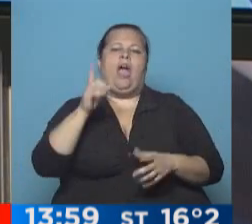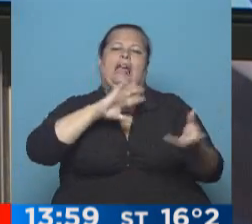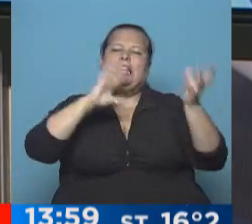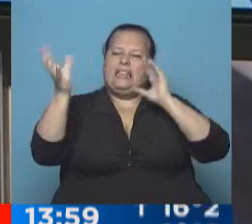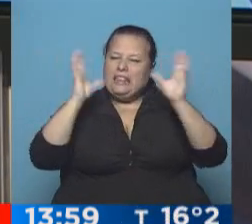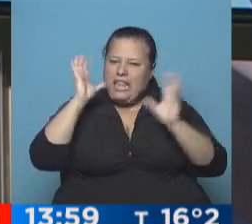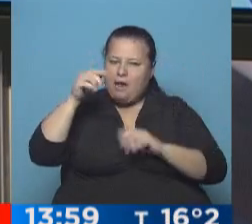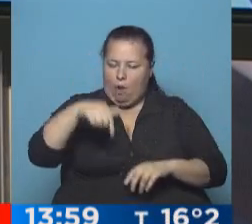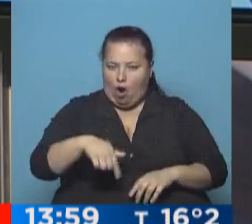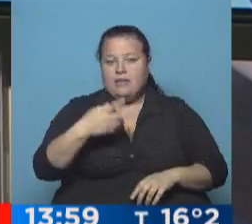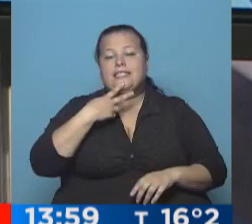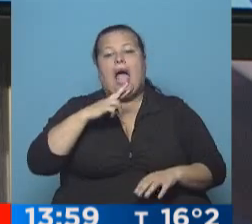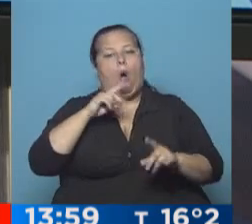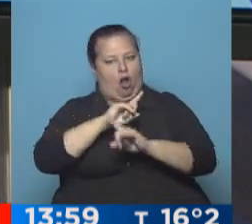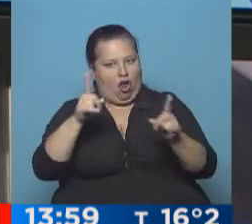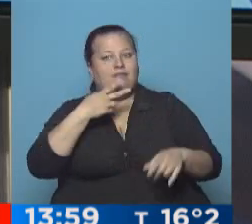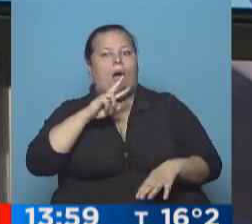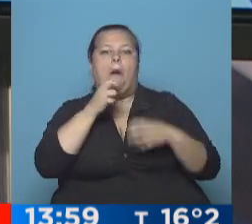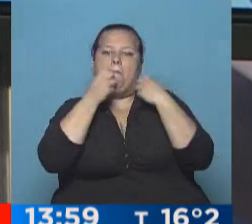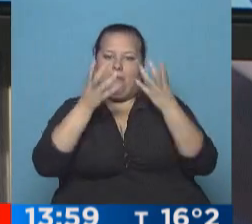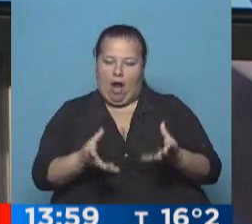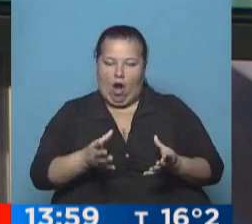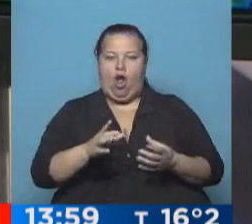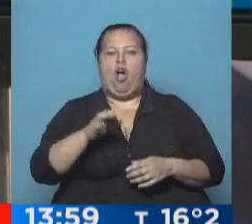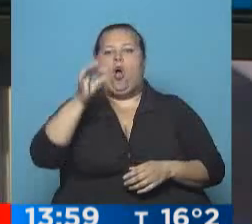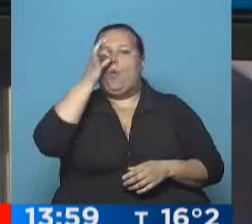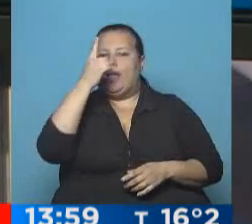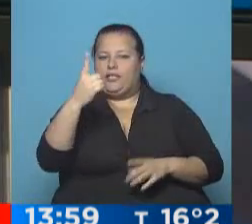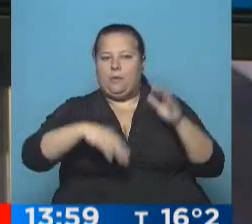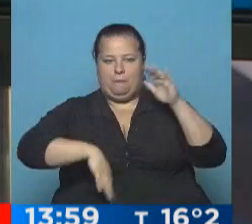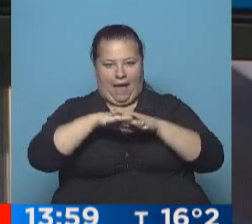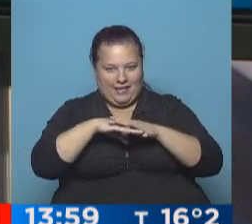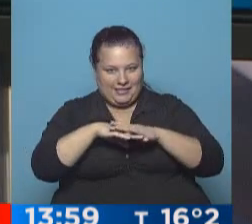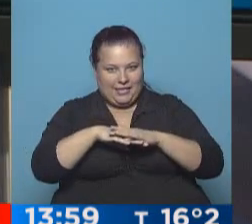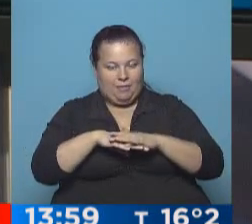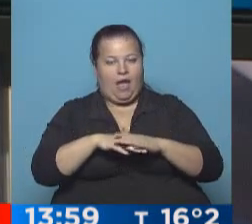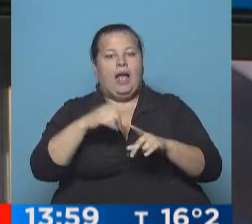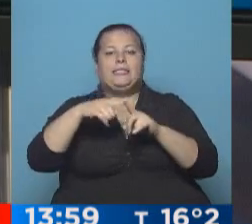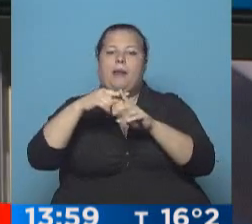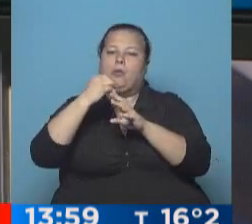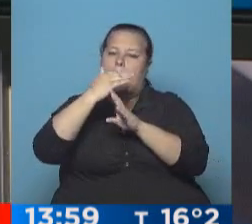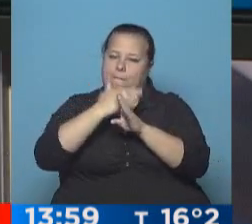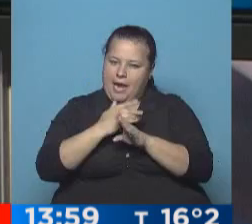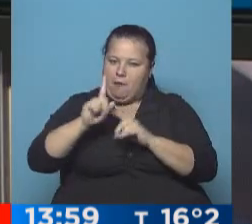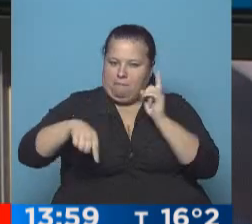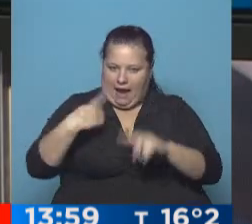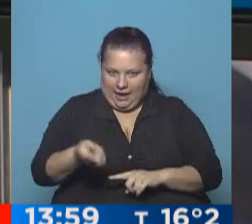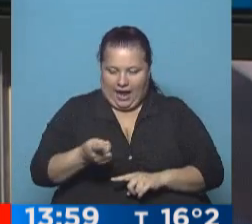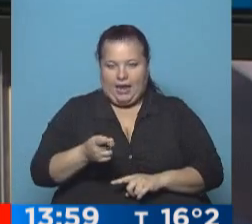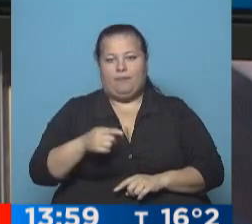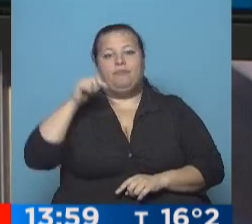Tiempo inestable para hoy. San Juan, ¿eh? San Juan mejorcito con 21 de máxima. Desciende un poquitito para mañana.